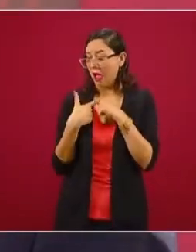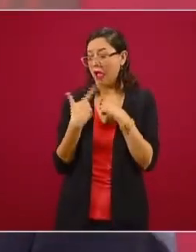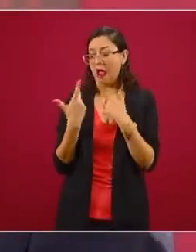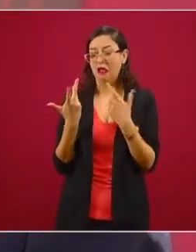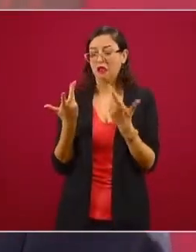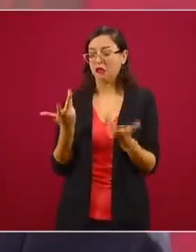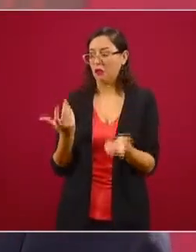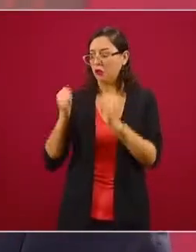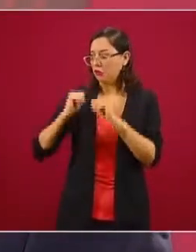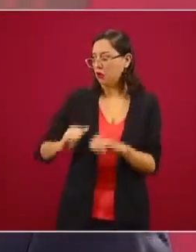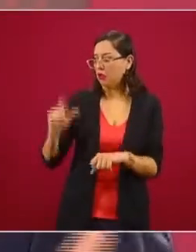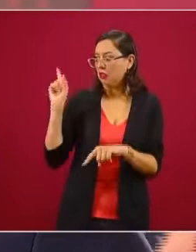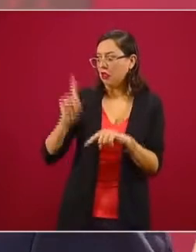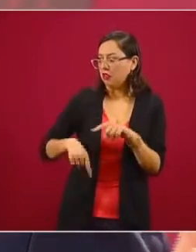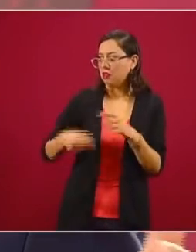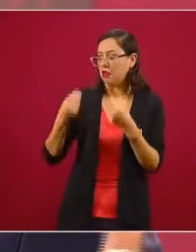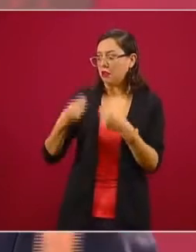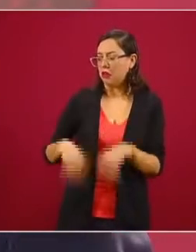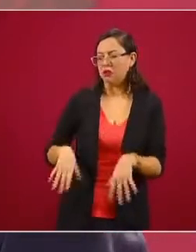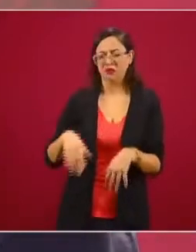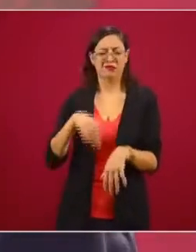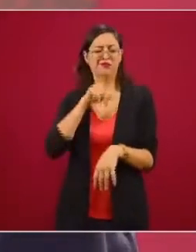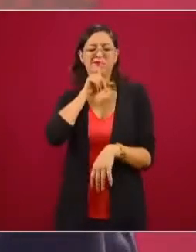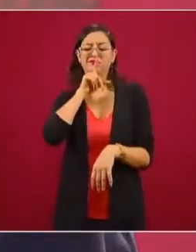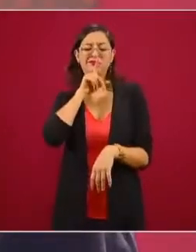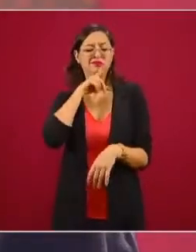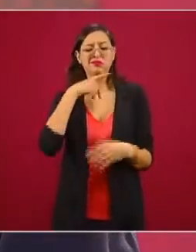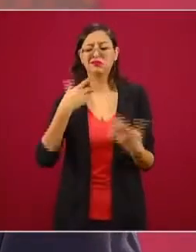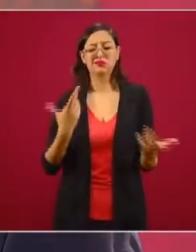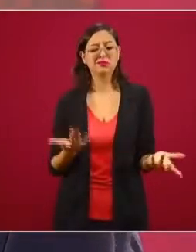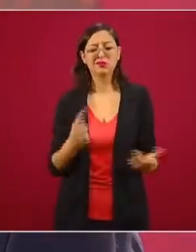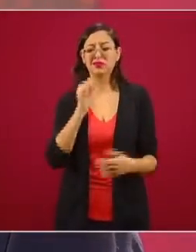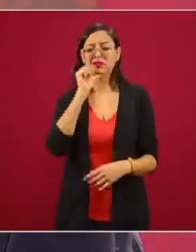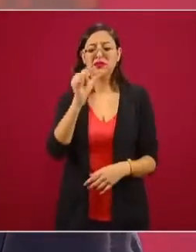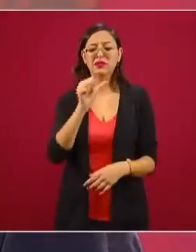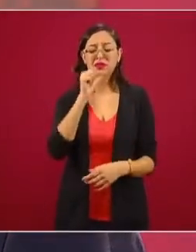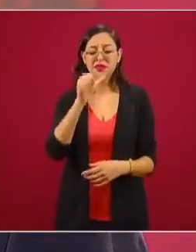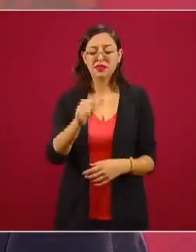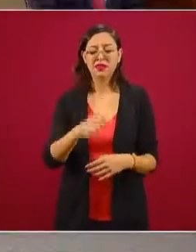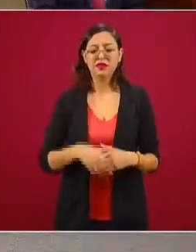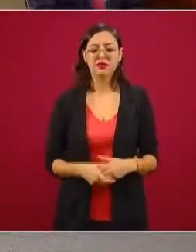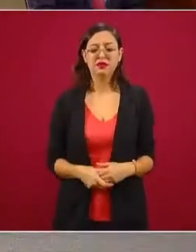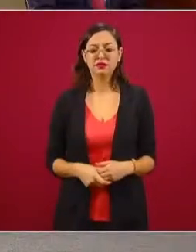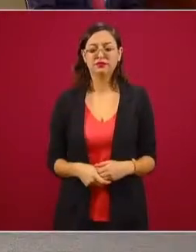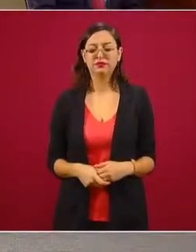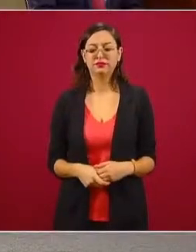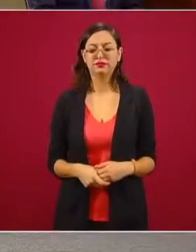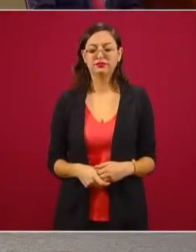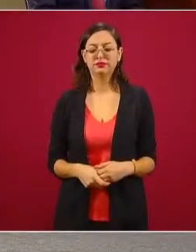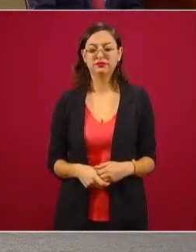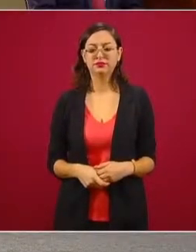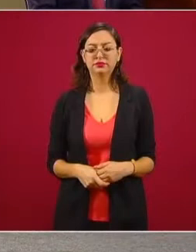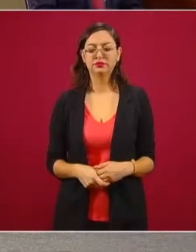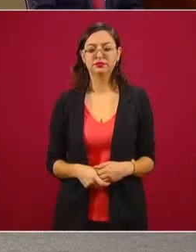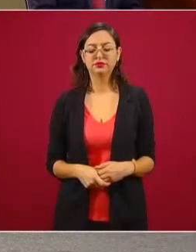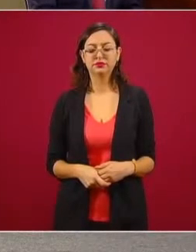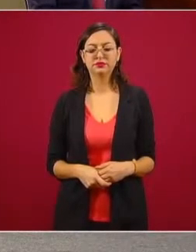no hay ningún